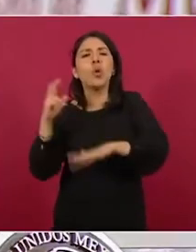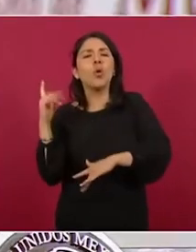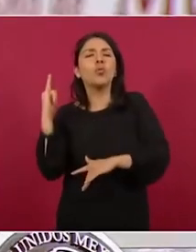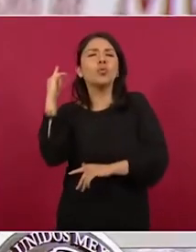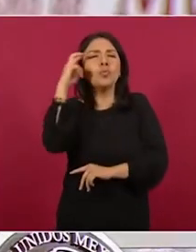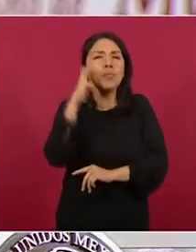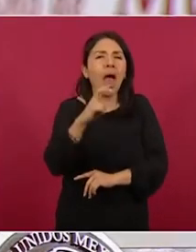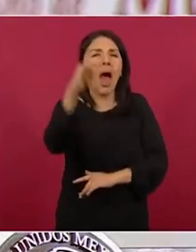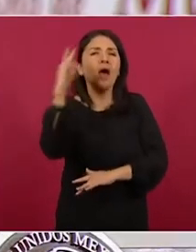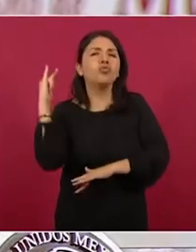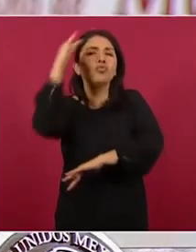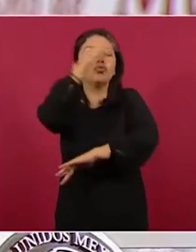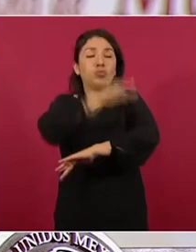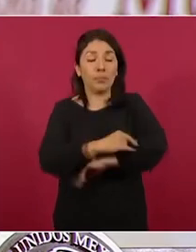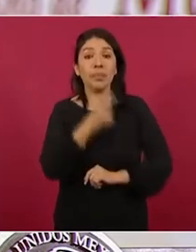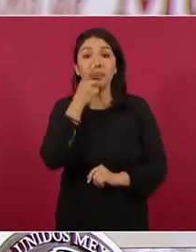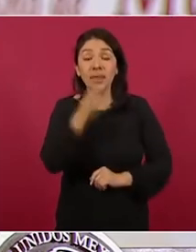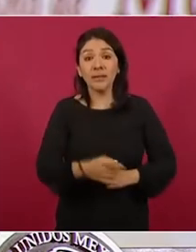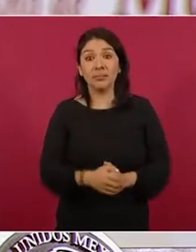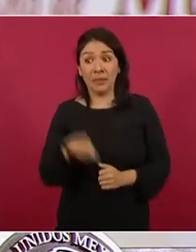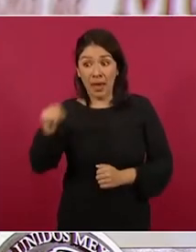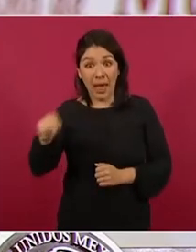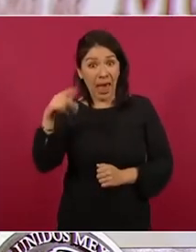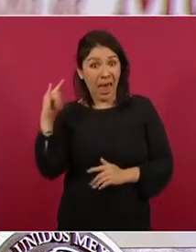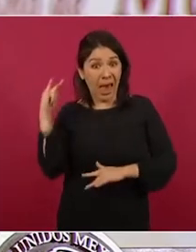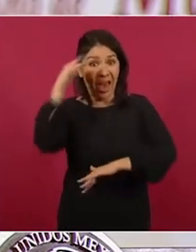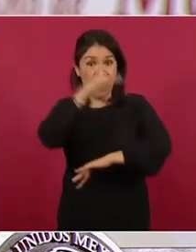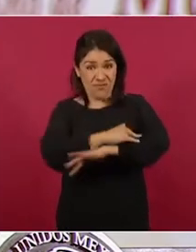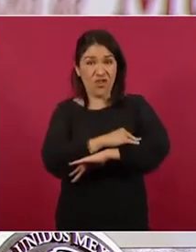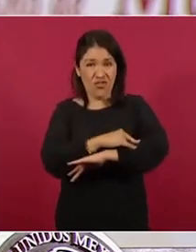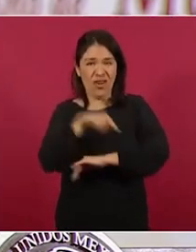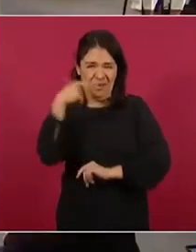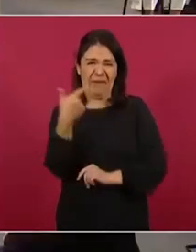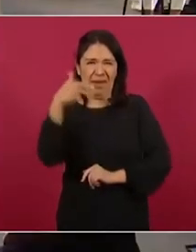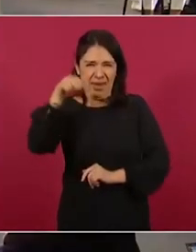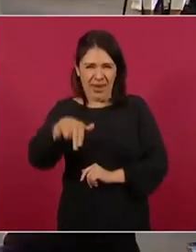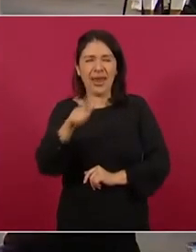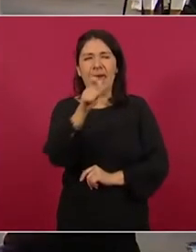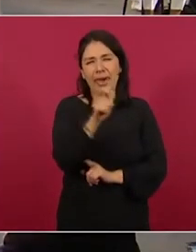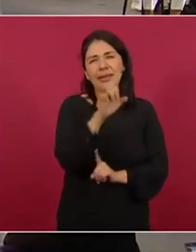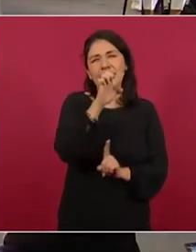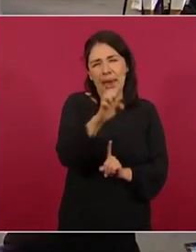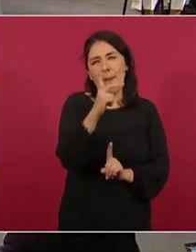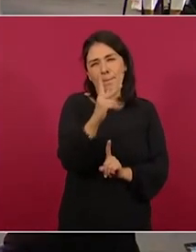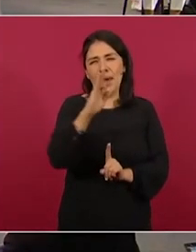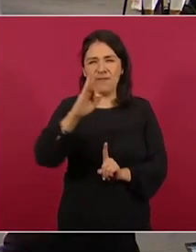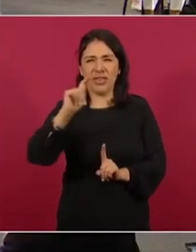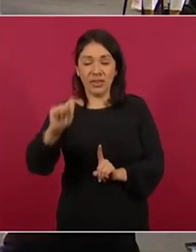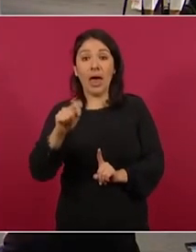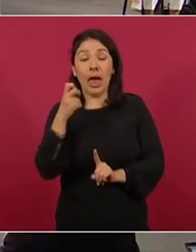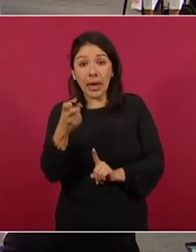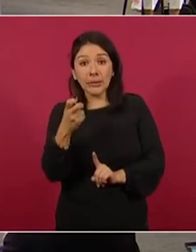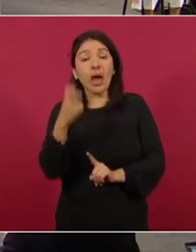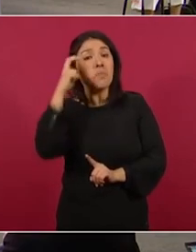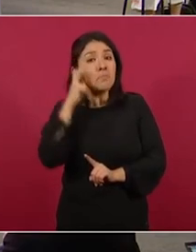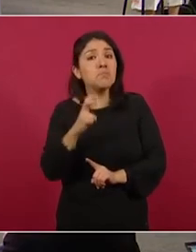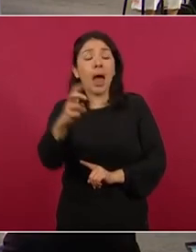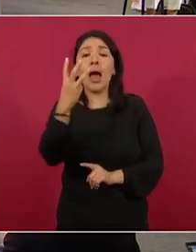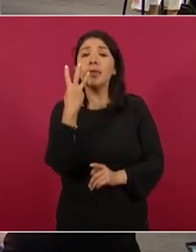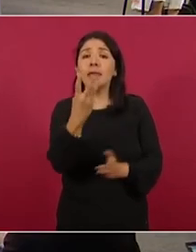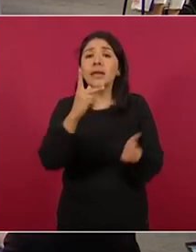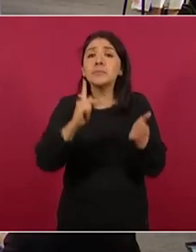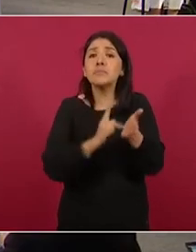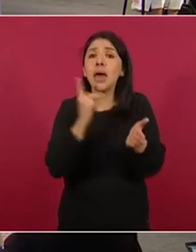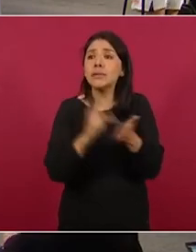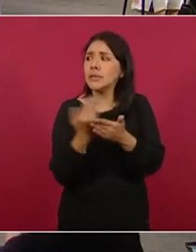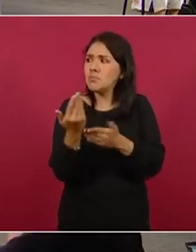Señala que supuestamente el avión de la Guardia Nacional matrícula XC PFT viajó tres veces